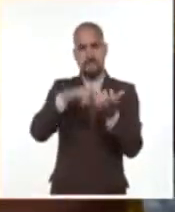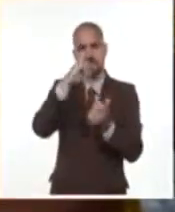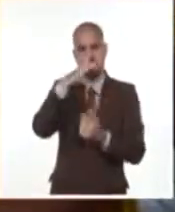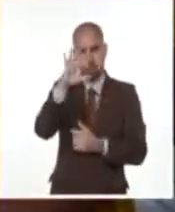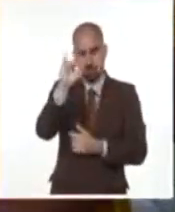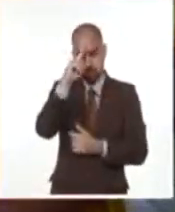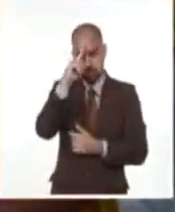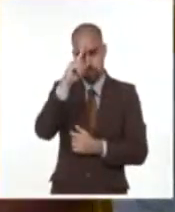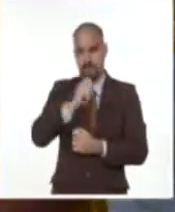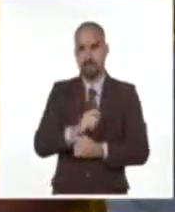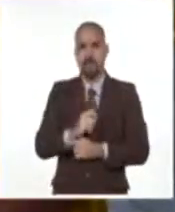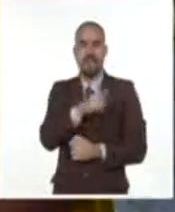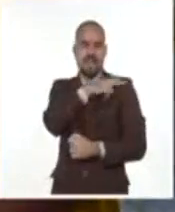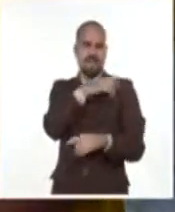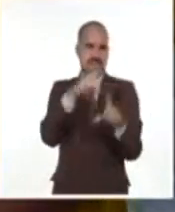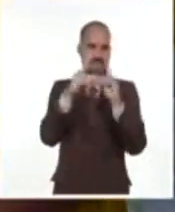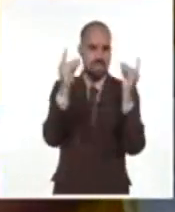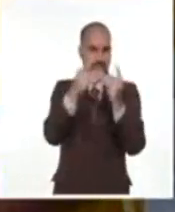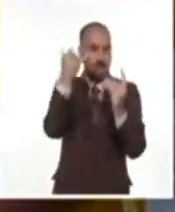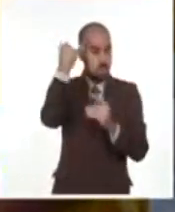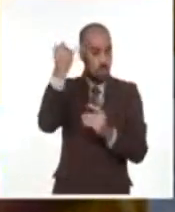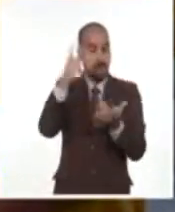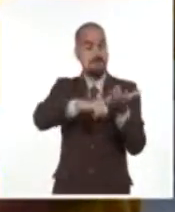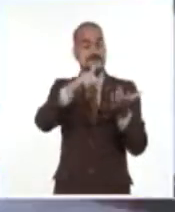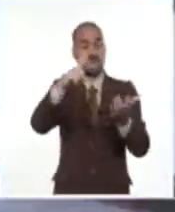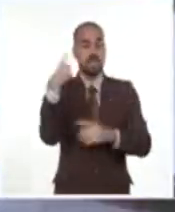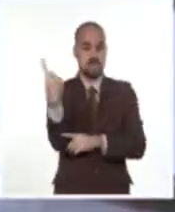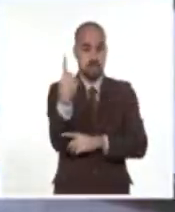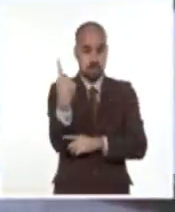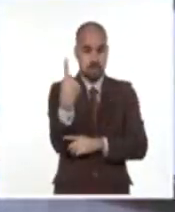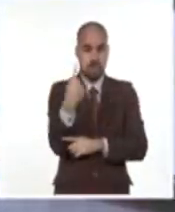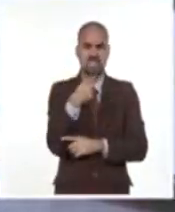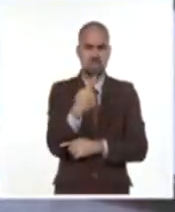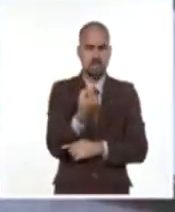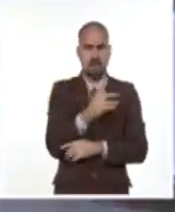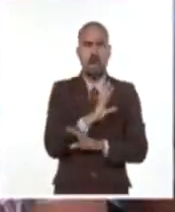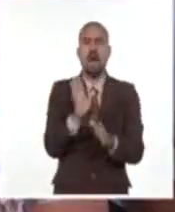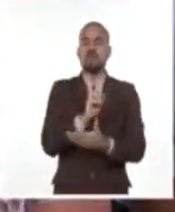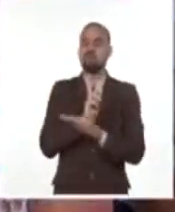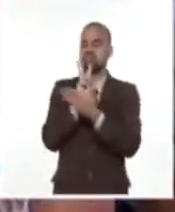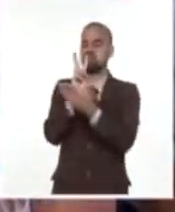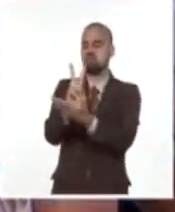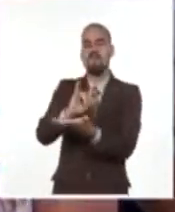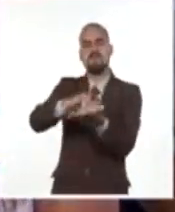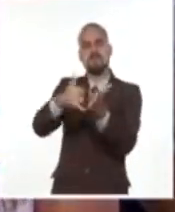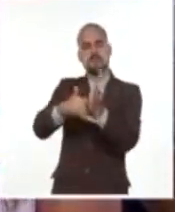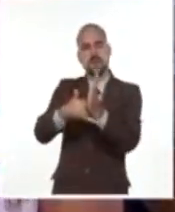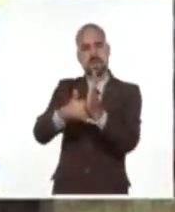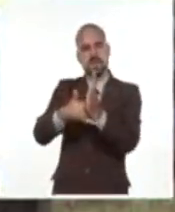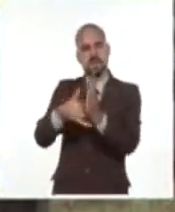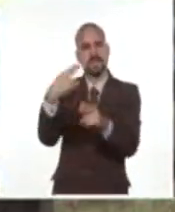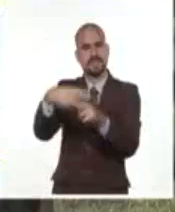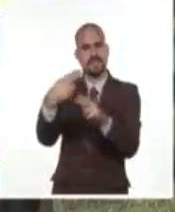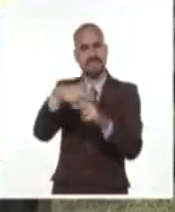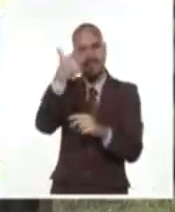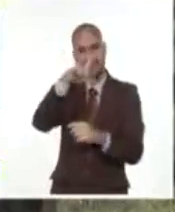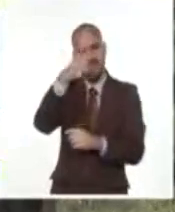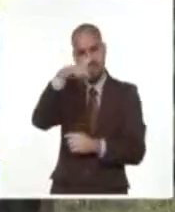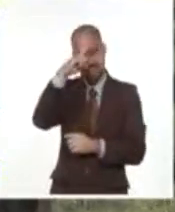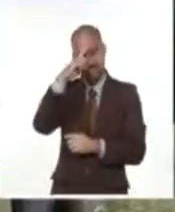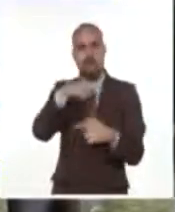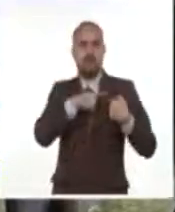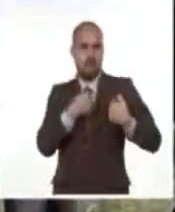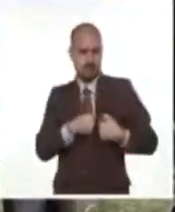jefe de su departamento ideológico, Rogelio Polanco Fuentes, visitó el proyecto sociocultural Alas de Corazón y compartió con